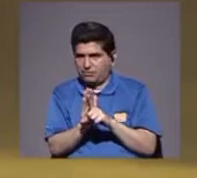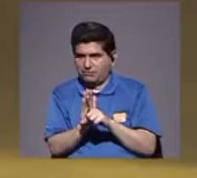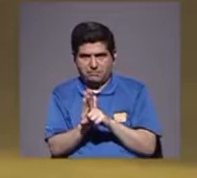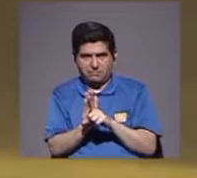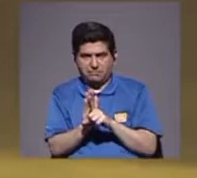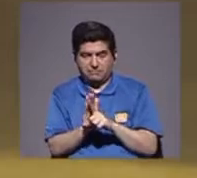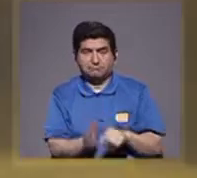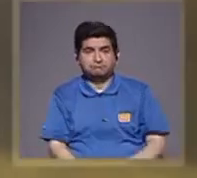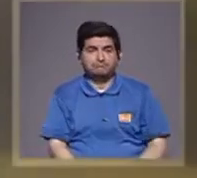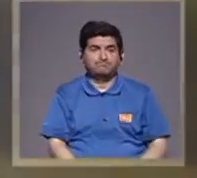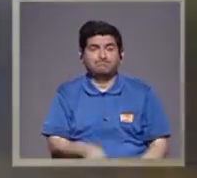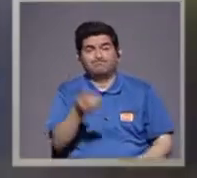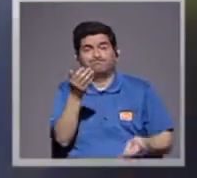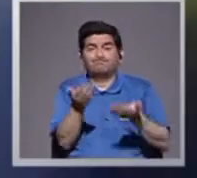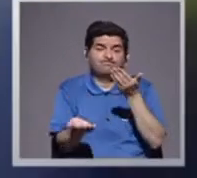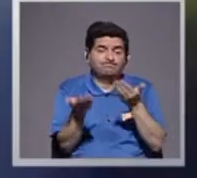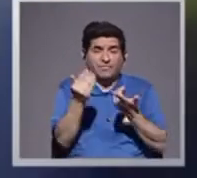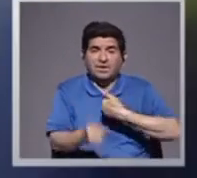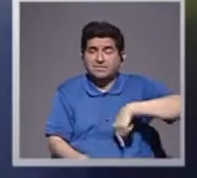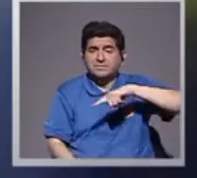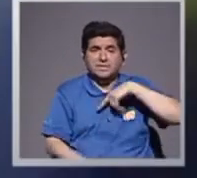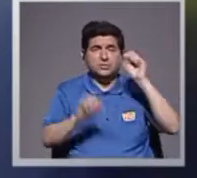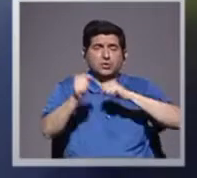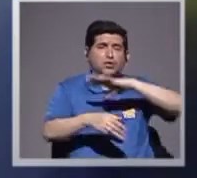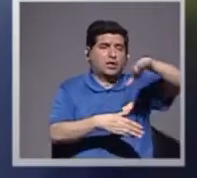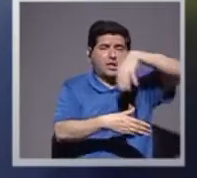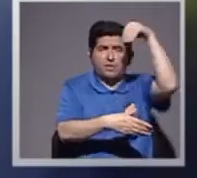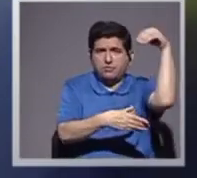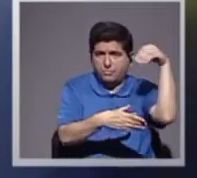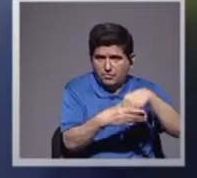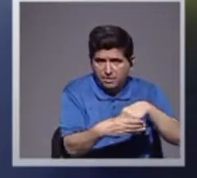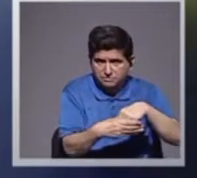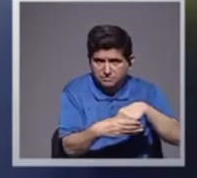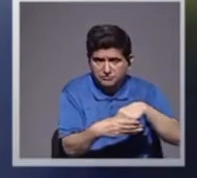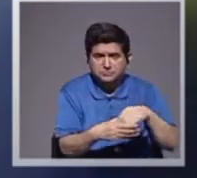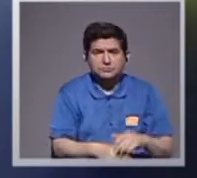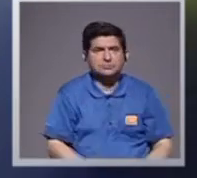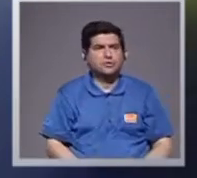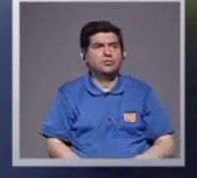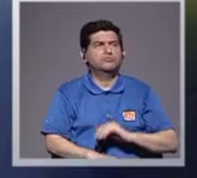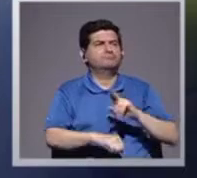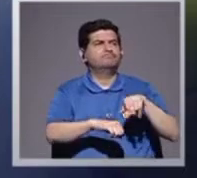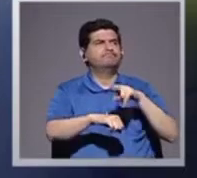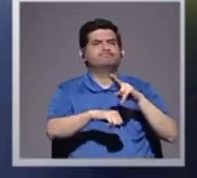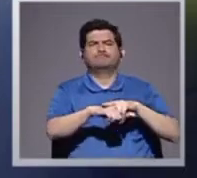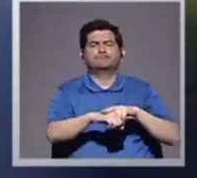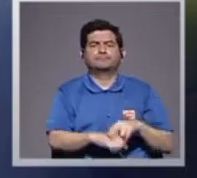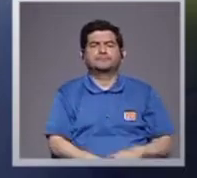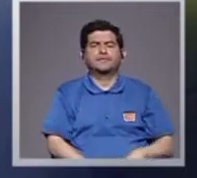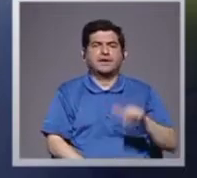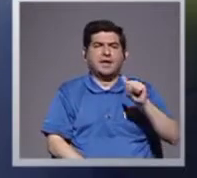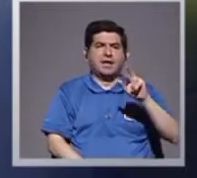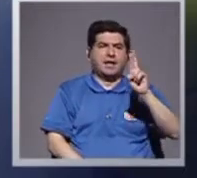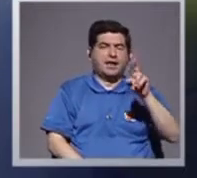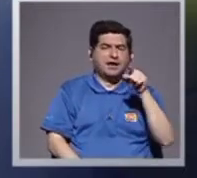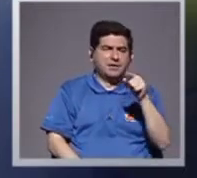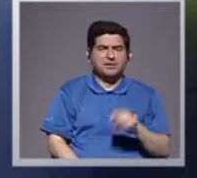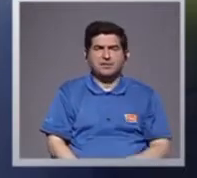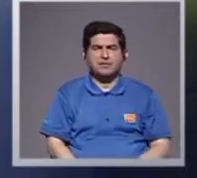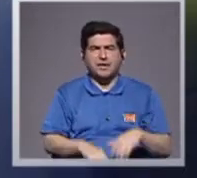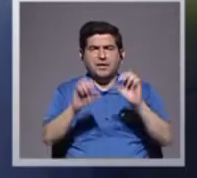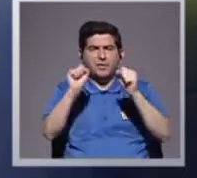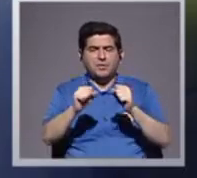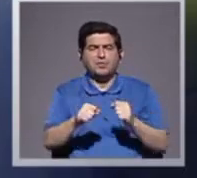De alguna manera, y tal vez para ponerlo en un contexto típico, don Álvaro se puede ver en las caras